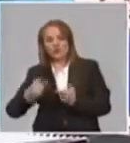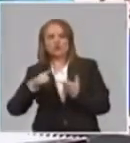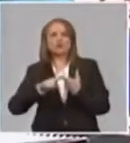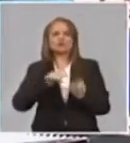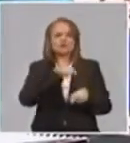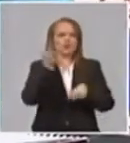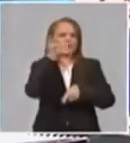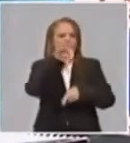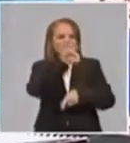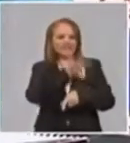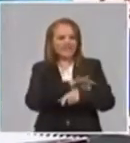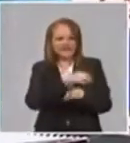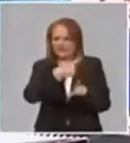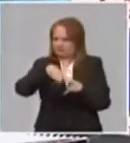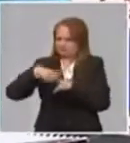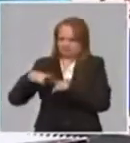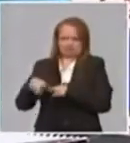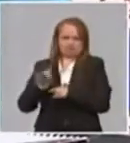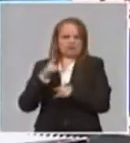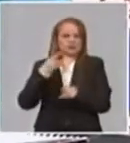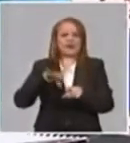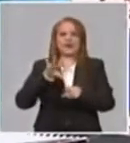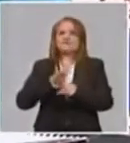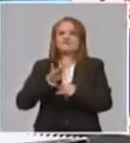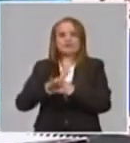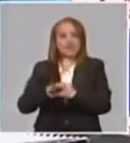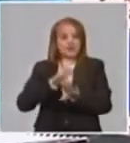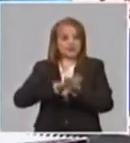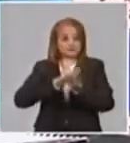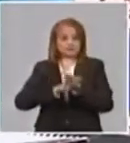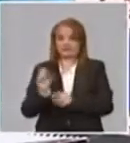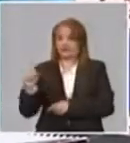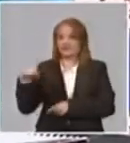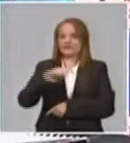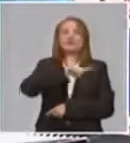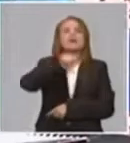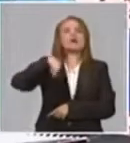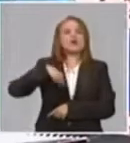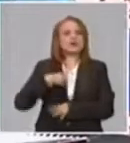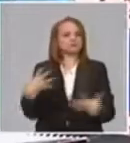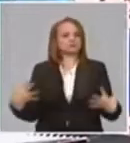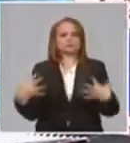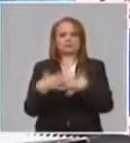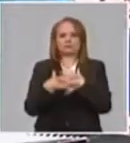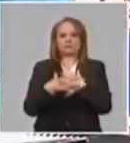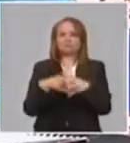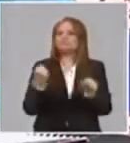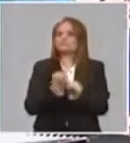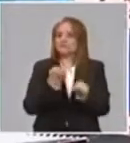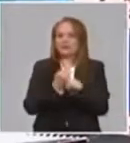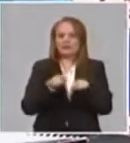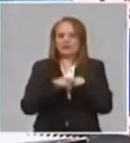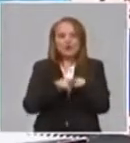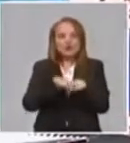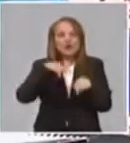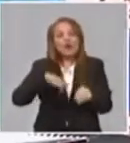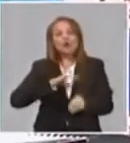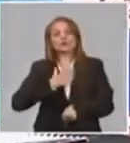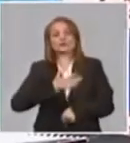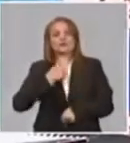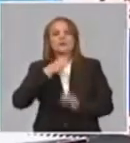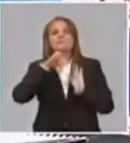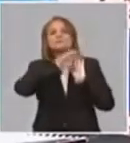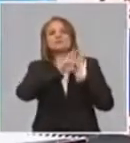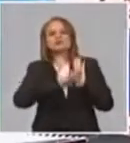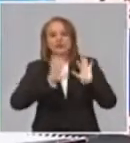chikungunya, cuando, bueno, una serie de virus que han estado por acá, pues, ellos han participado y hoy tenemos una metodología para este